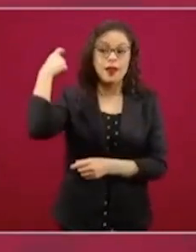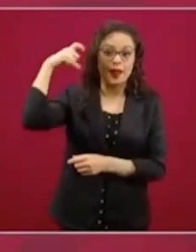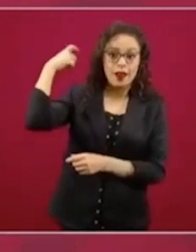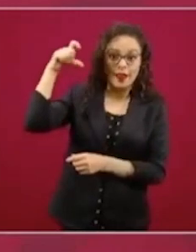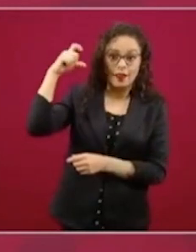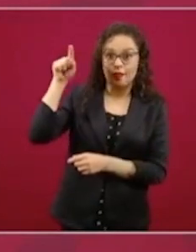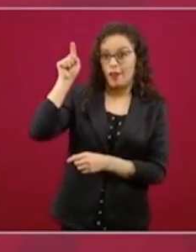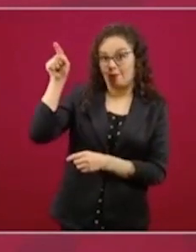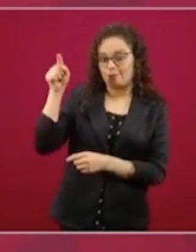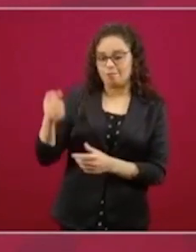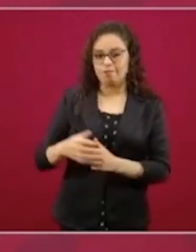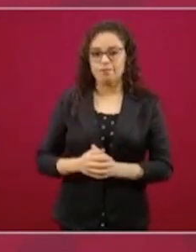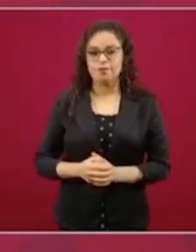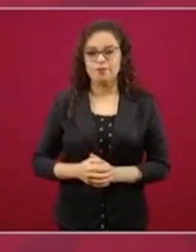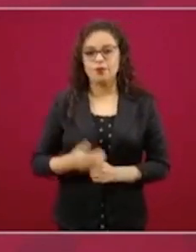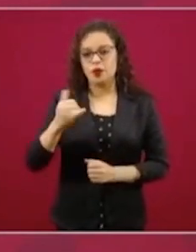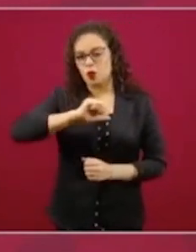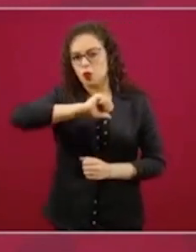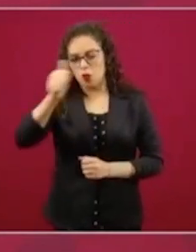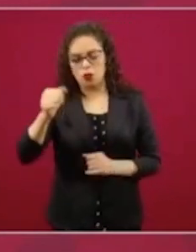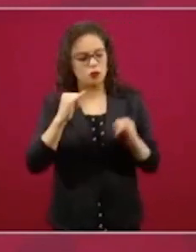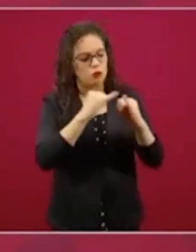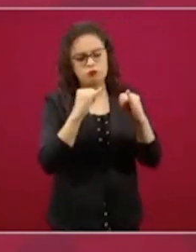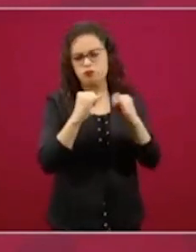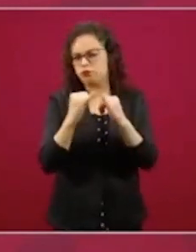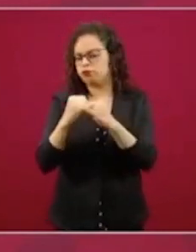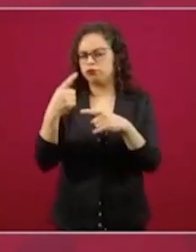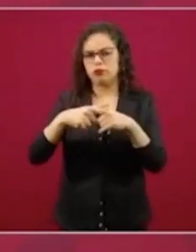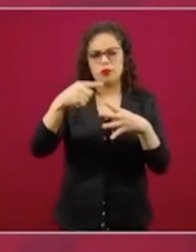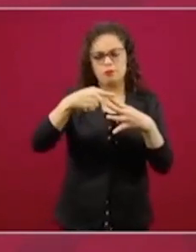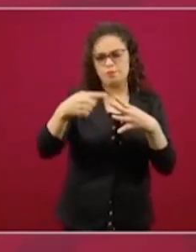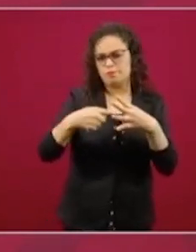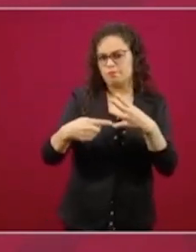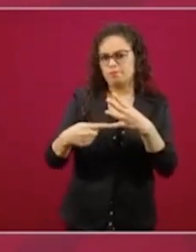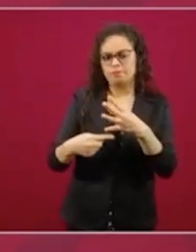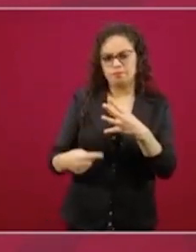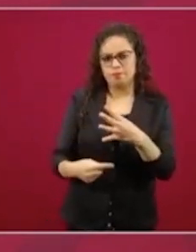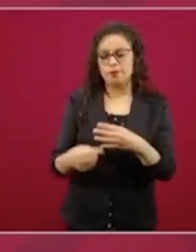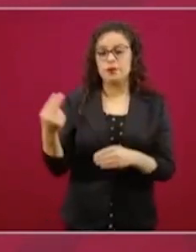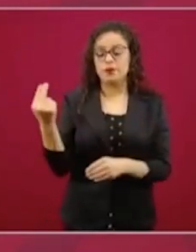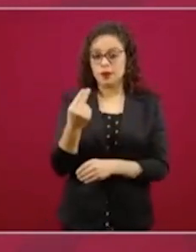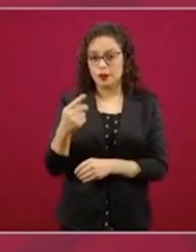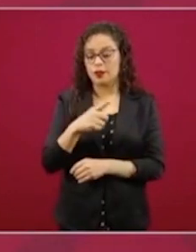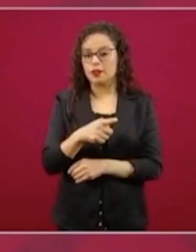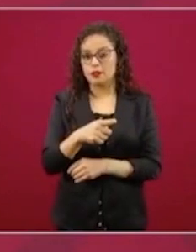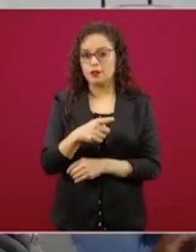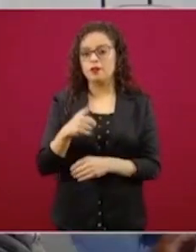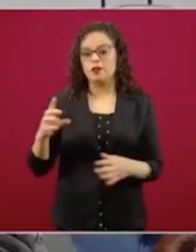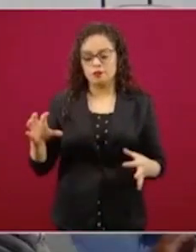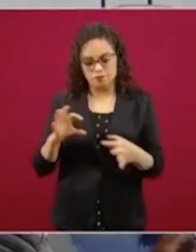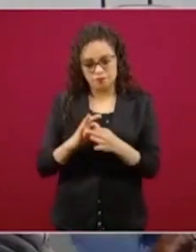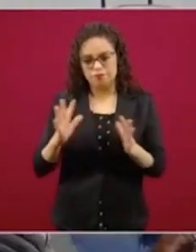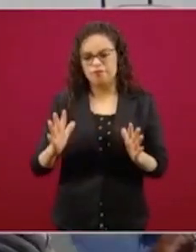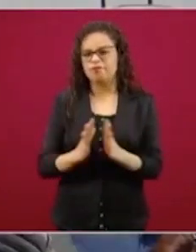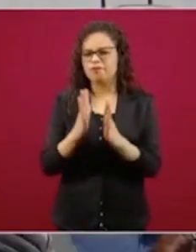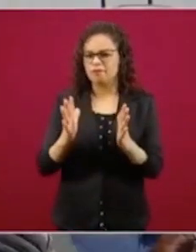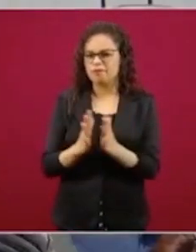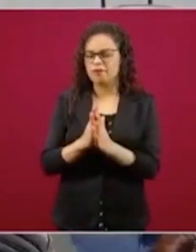y algunas otras instituciones, para participar especialmente